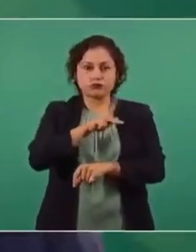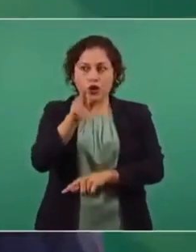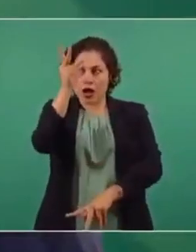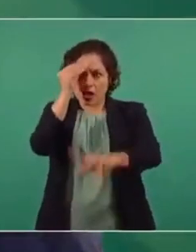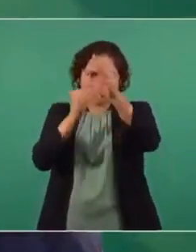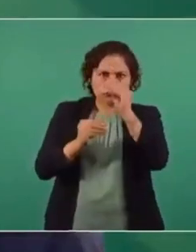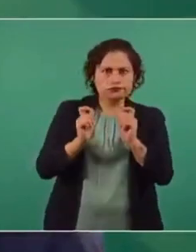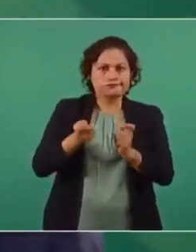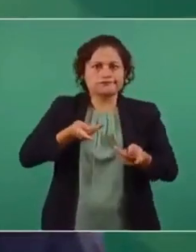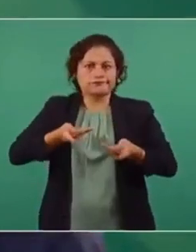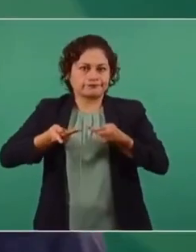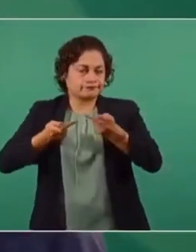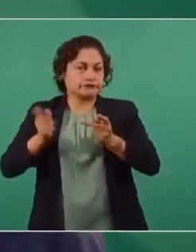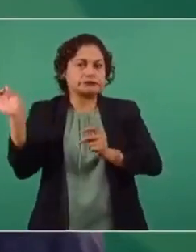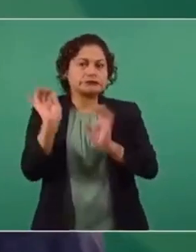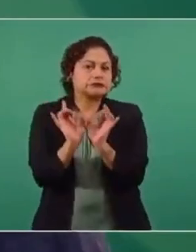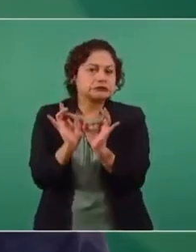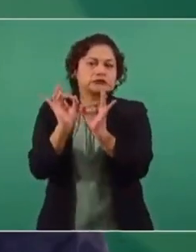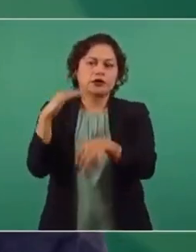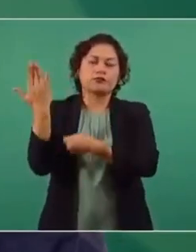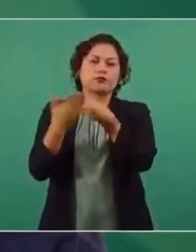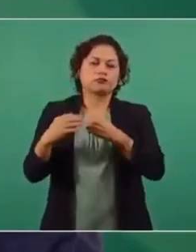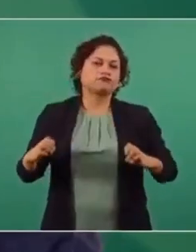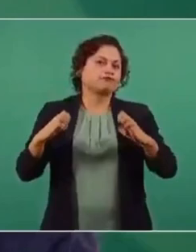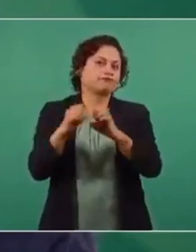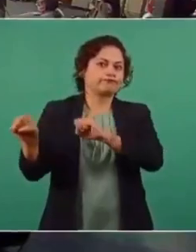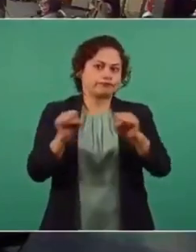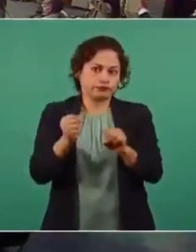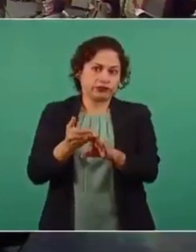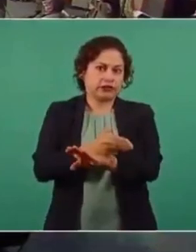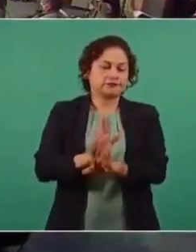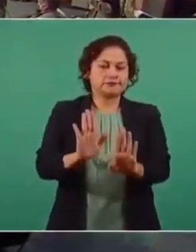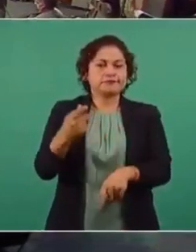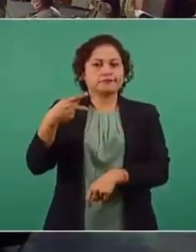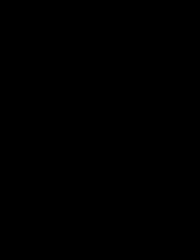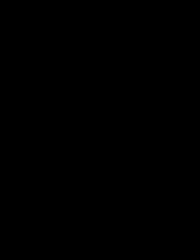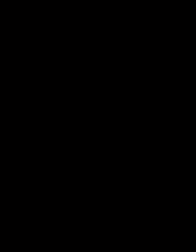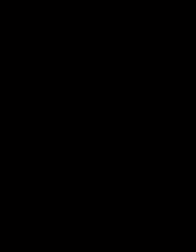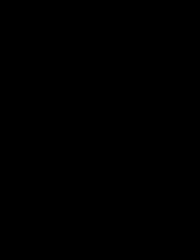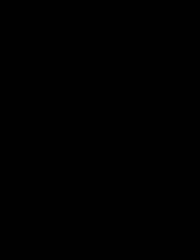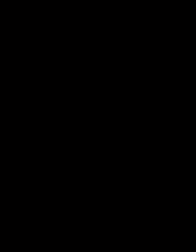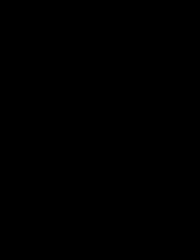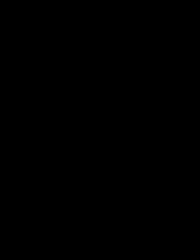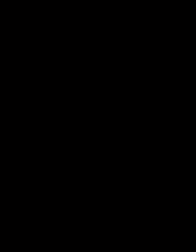en caso de que se presente una emergencia, aunque toco madera.